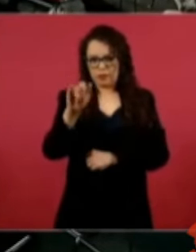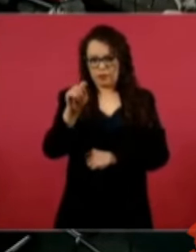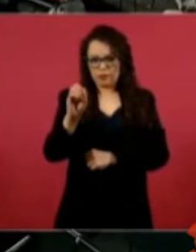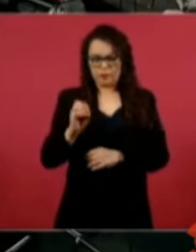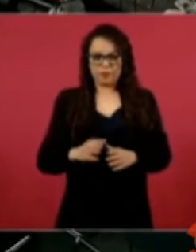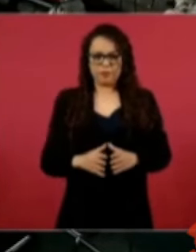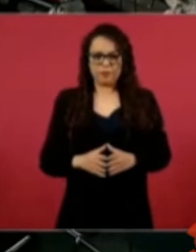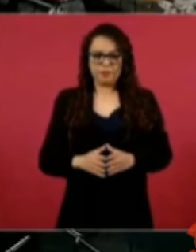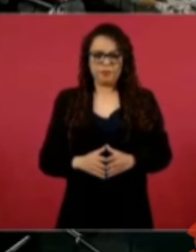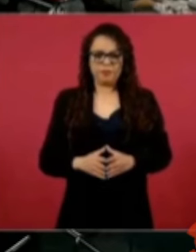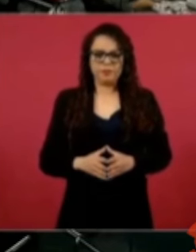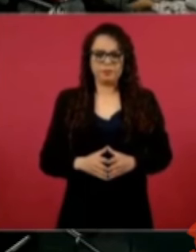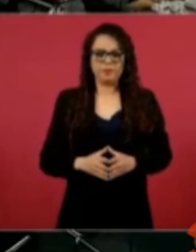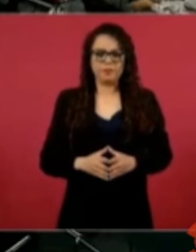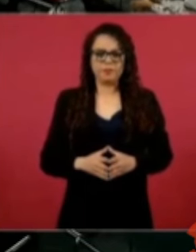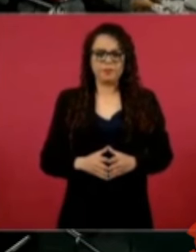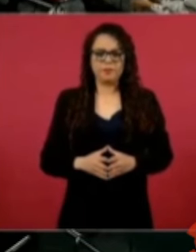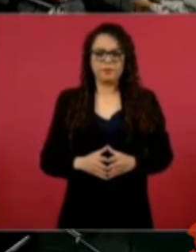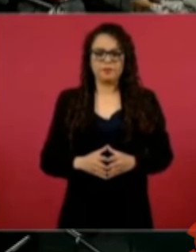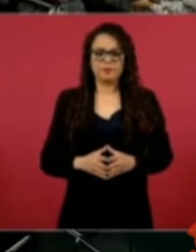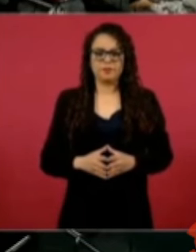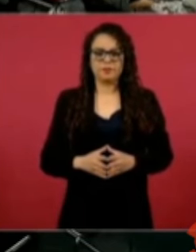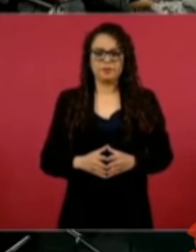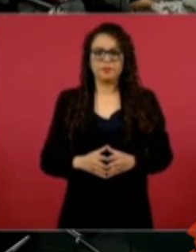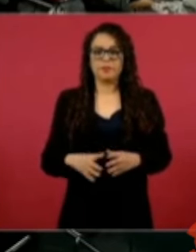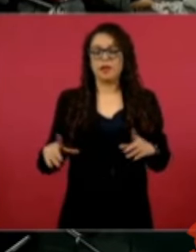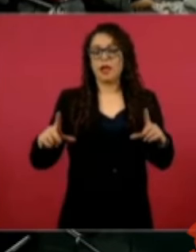No, nacional. La nacional.